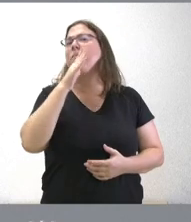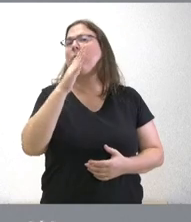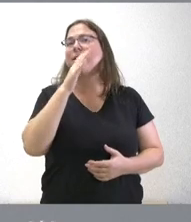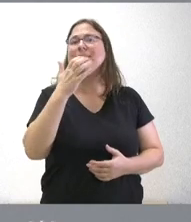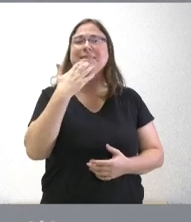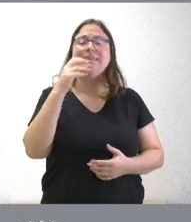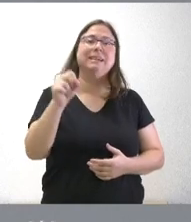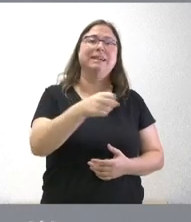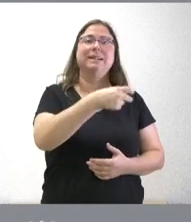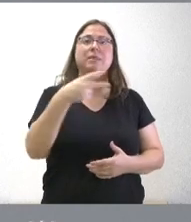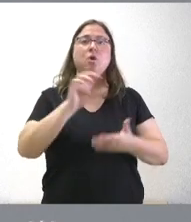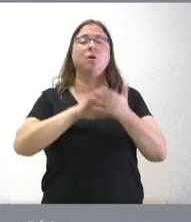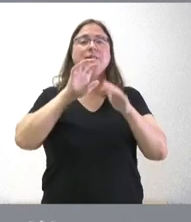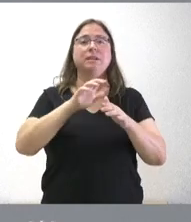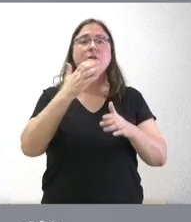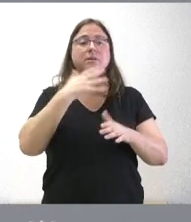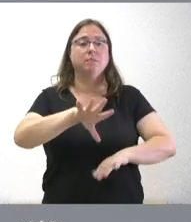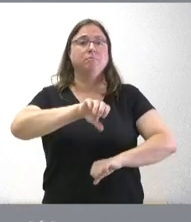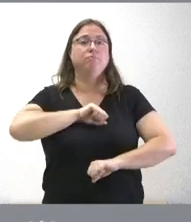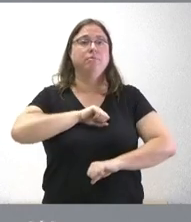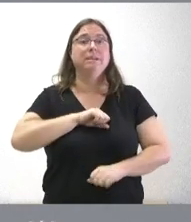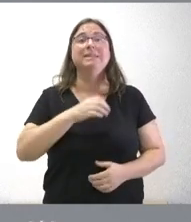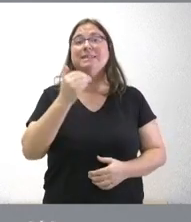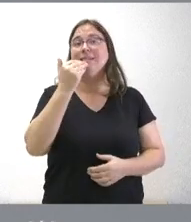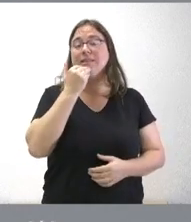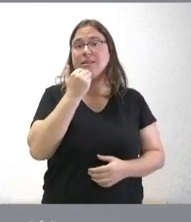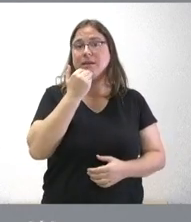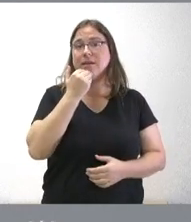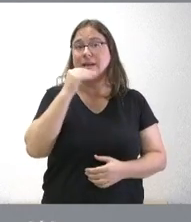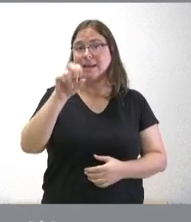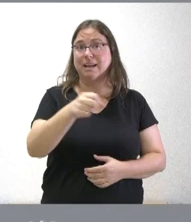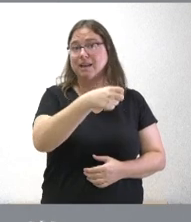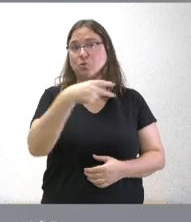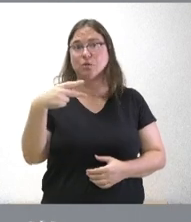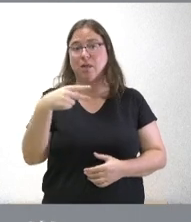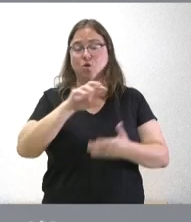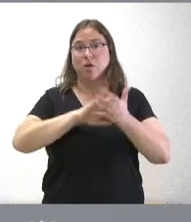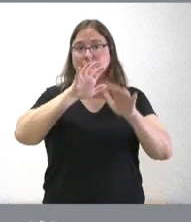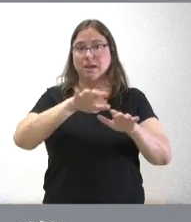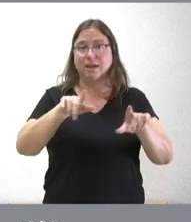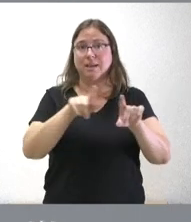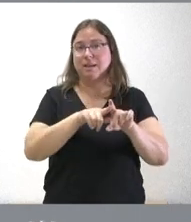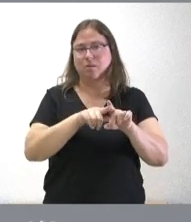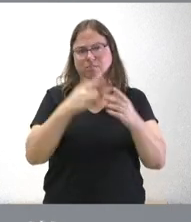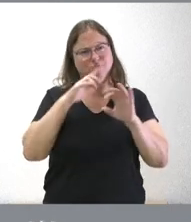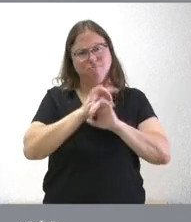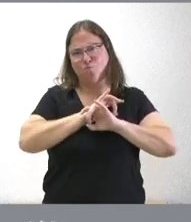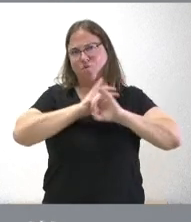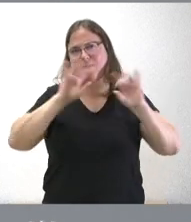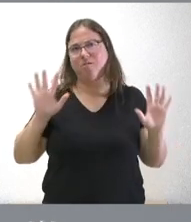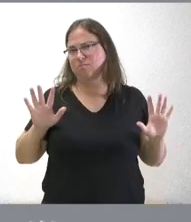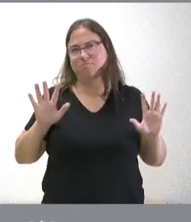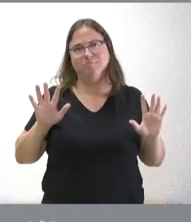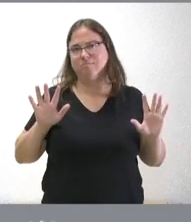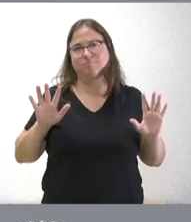con el resultado en Castilla y León respecto de la investidura pues si el resultado de Castilla y León era muy inequívoco que